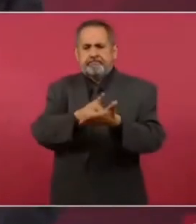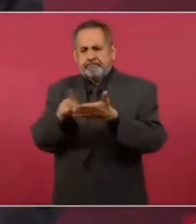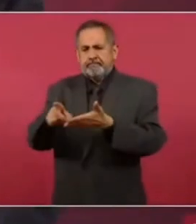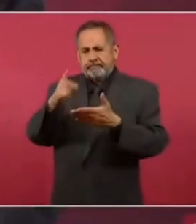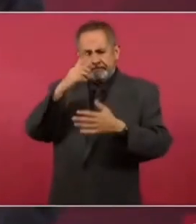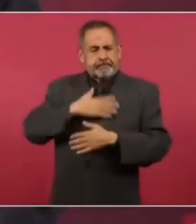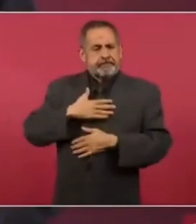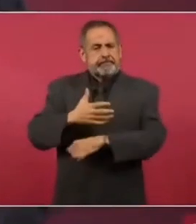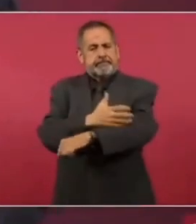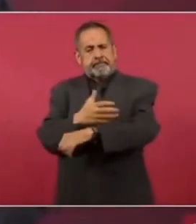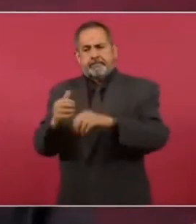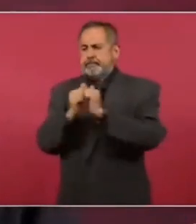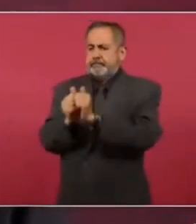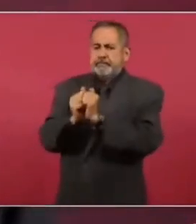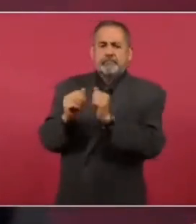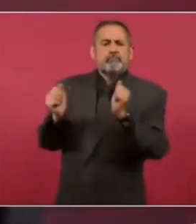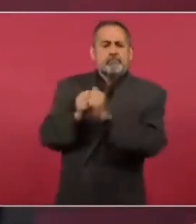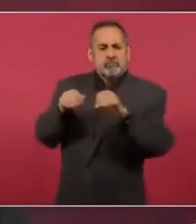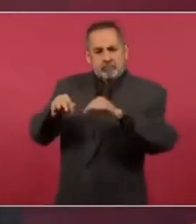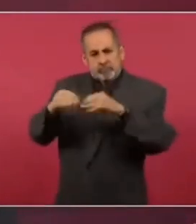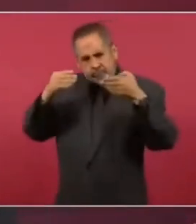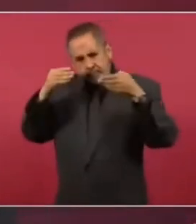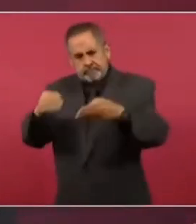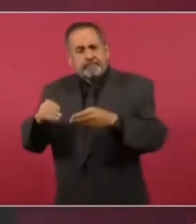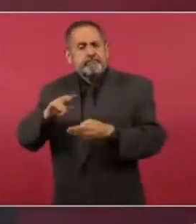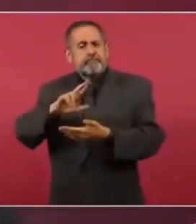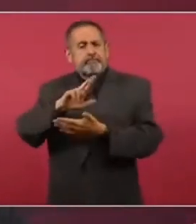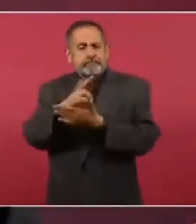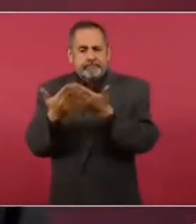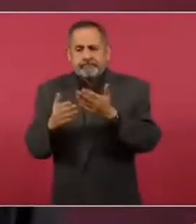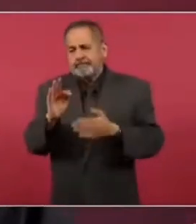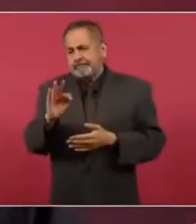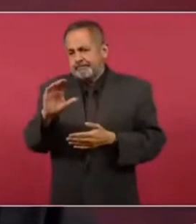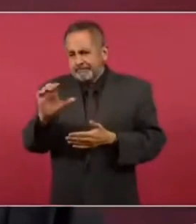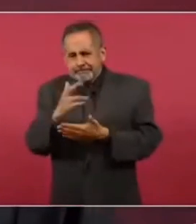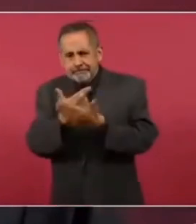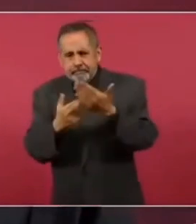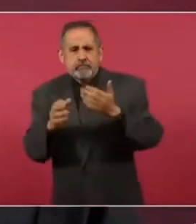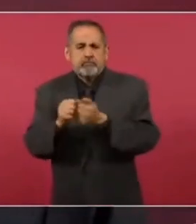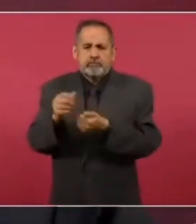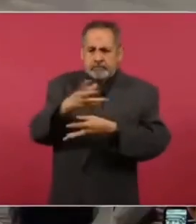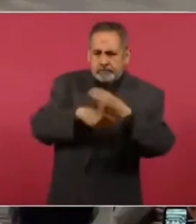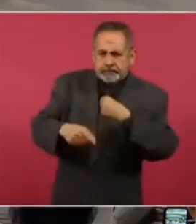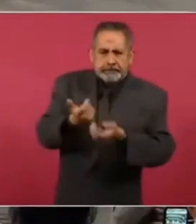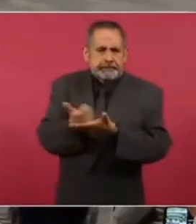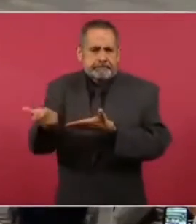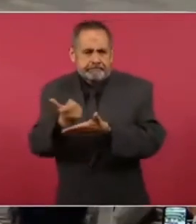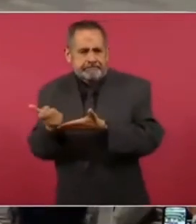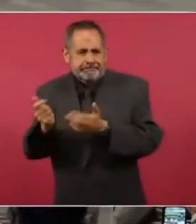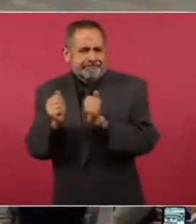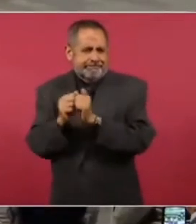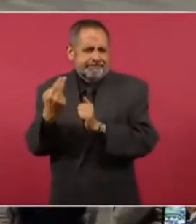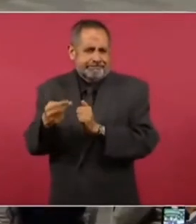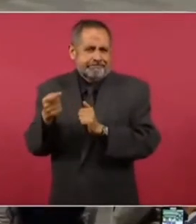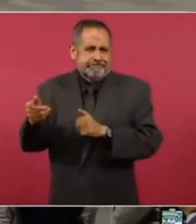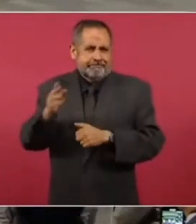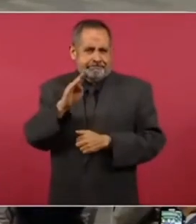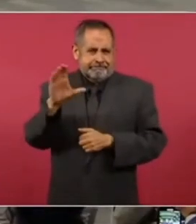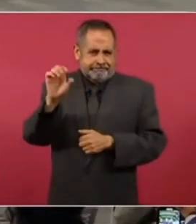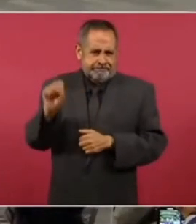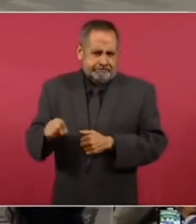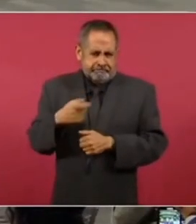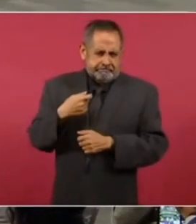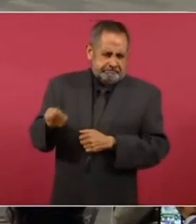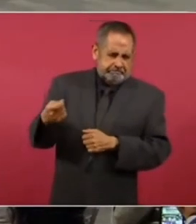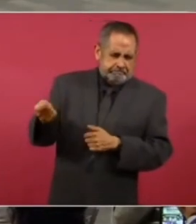mis compañeros que trabajan por honorarios o compensados, como le llaman en Baja California